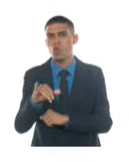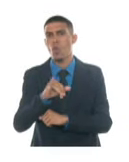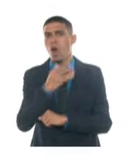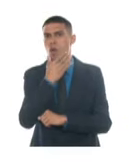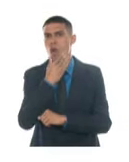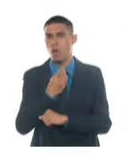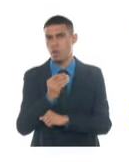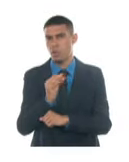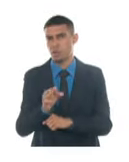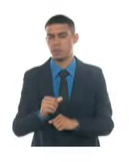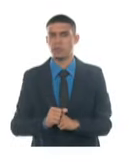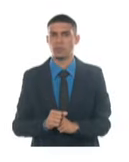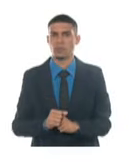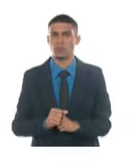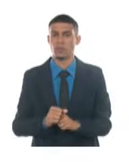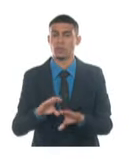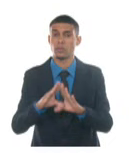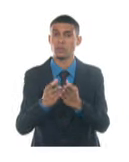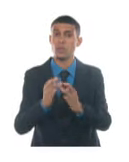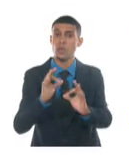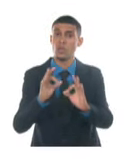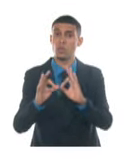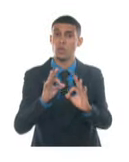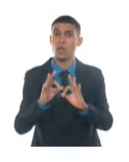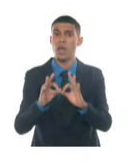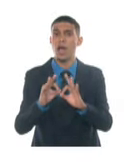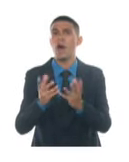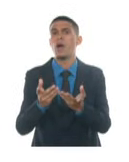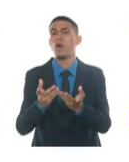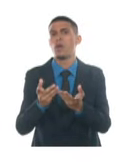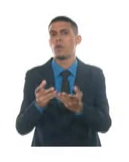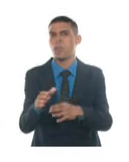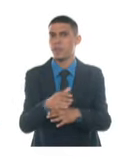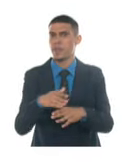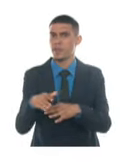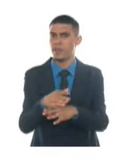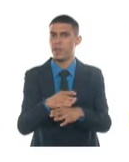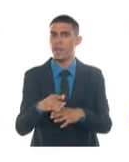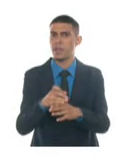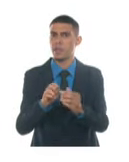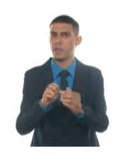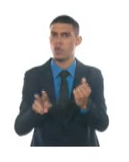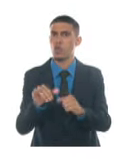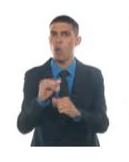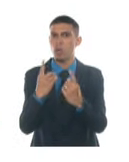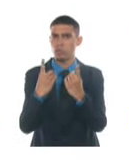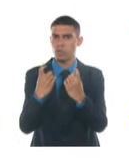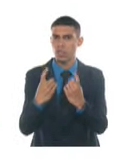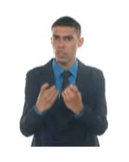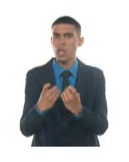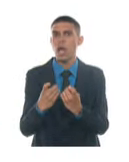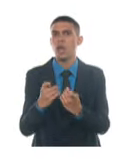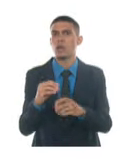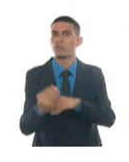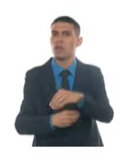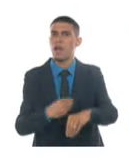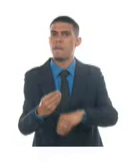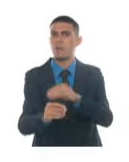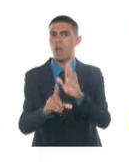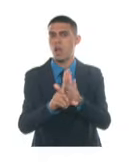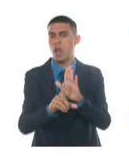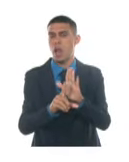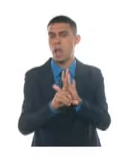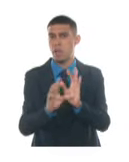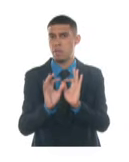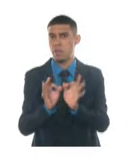jóvenes, su adecuación al actual contexto demográfico y socioeconómico, así como a la necesidad de transformar la legislación vigente